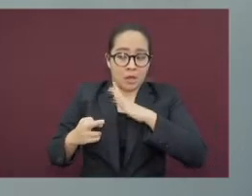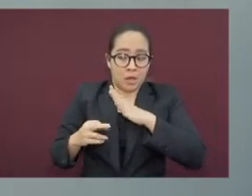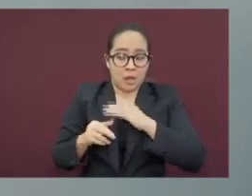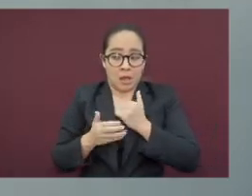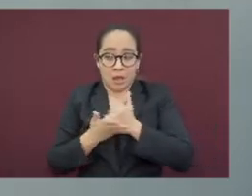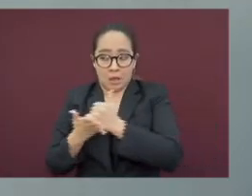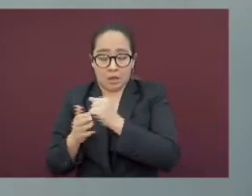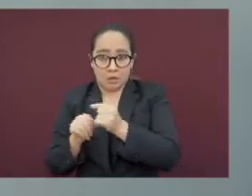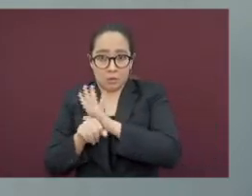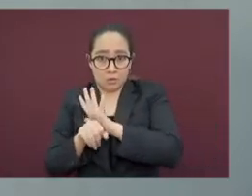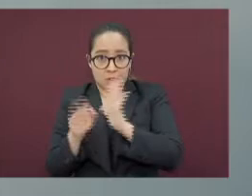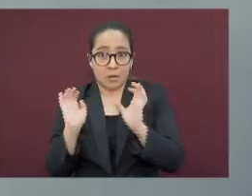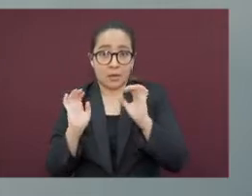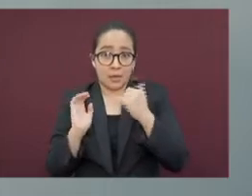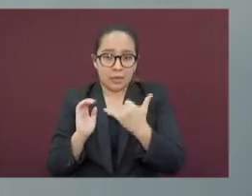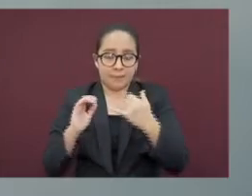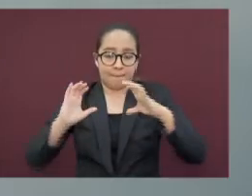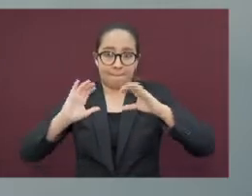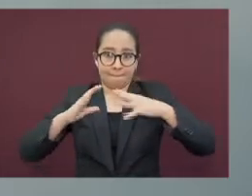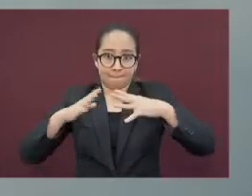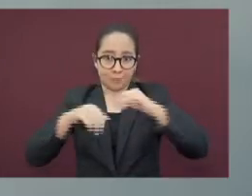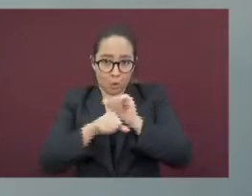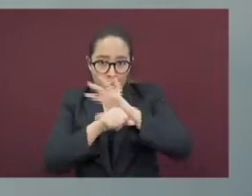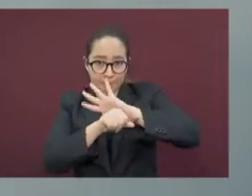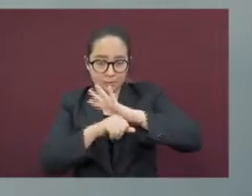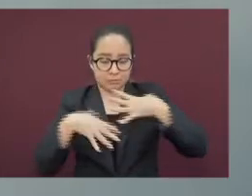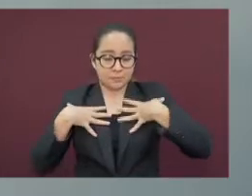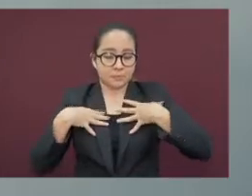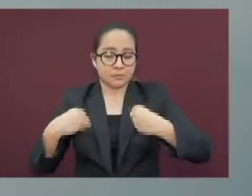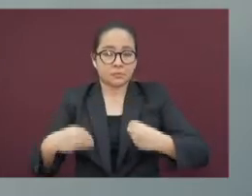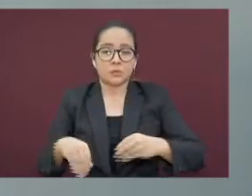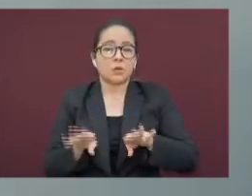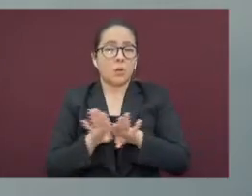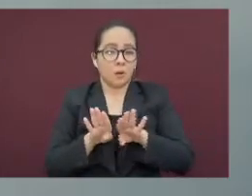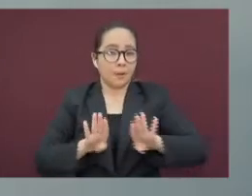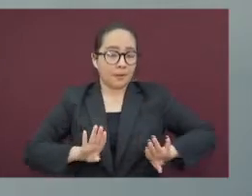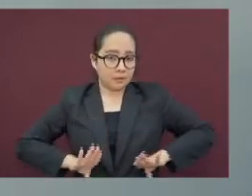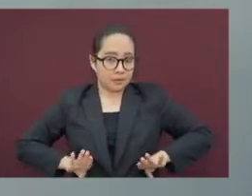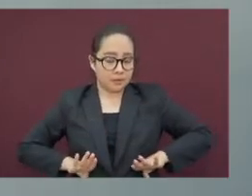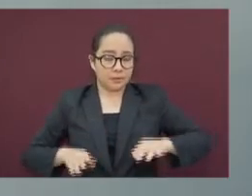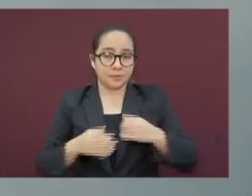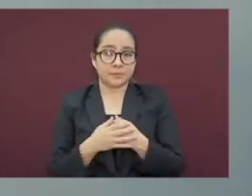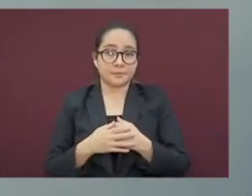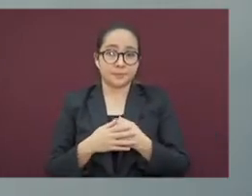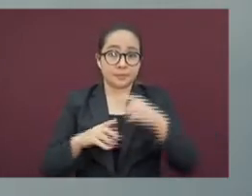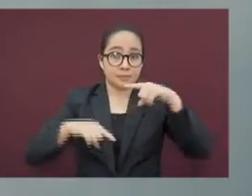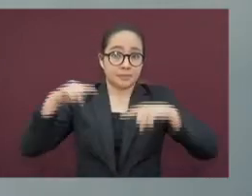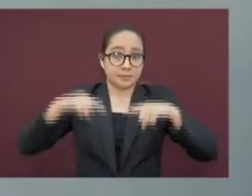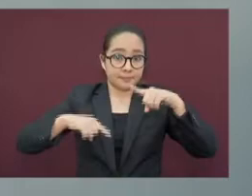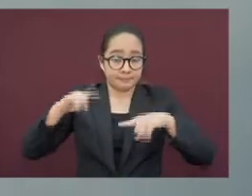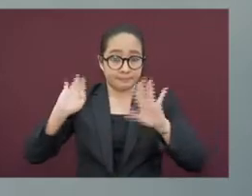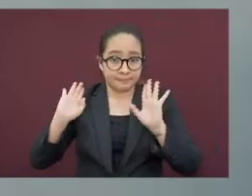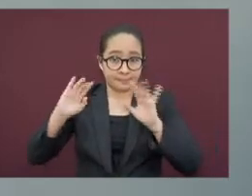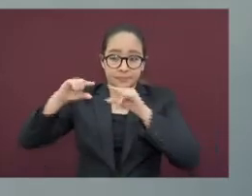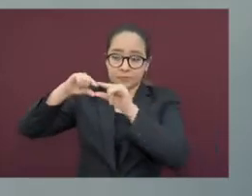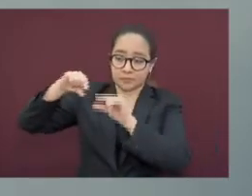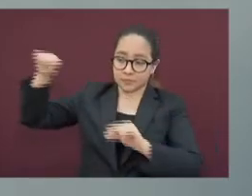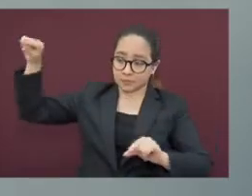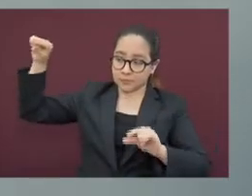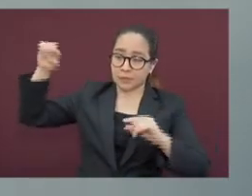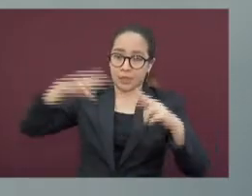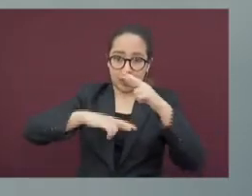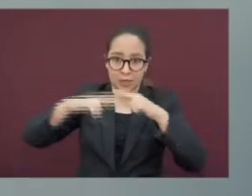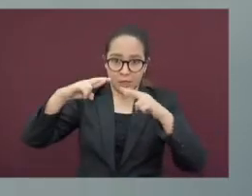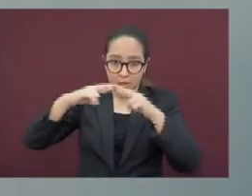Según el nivel de riesgo que tenga cada microrregión, se reanuda la actividad por su mismo nivel.